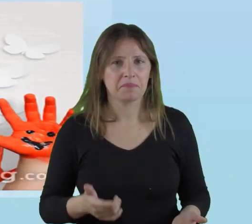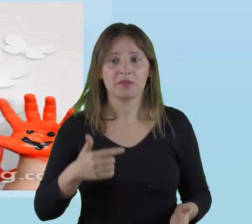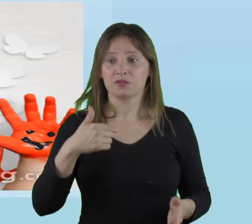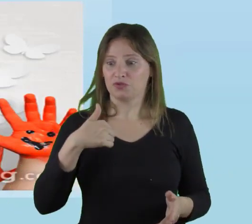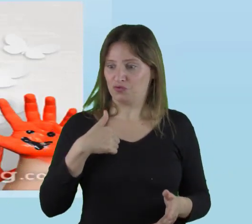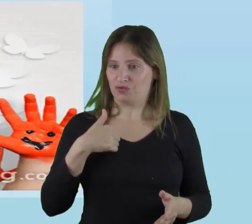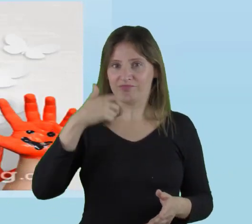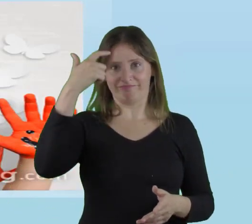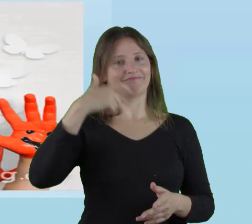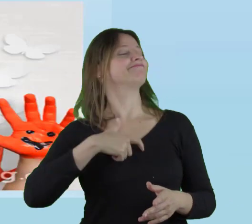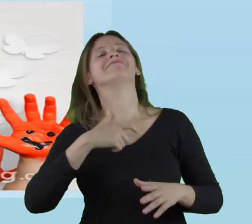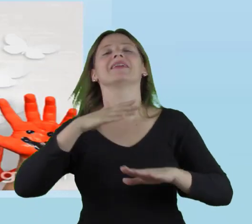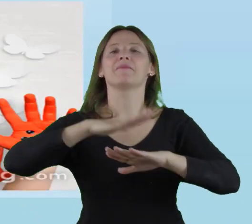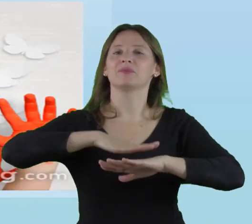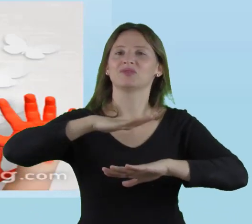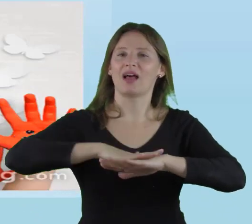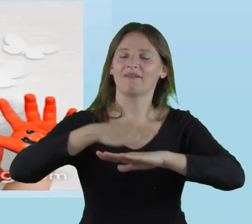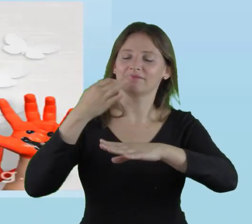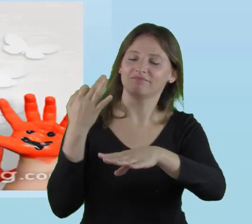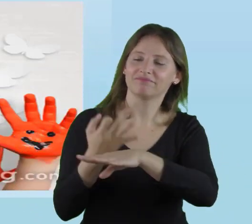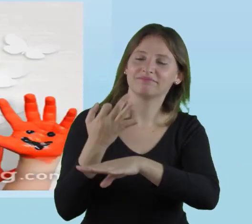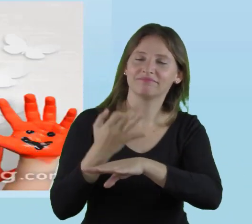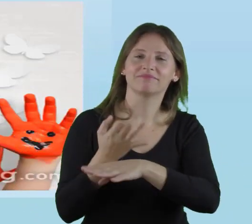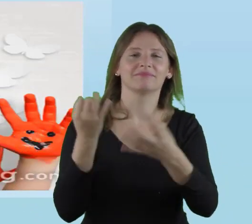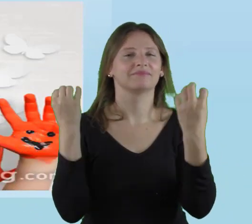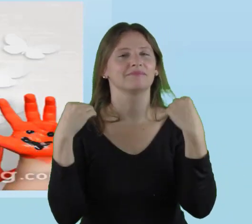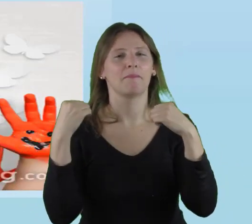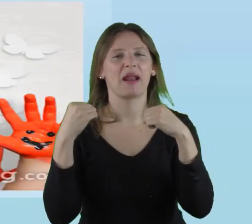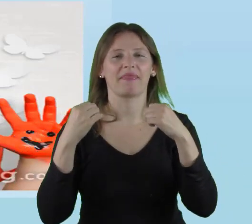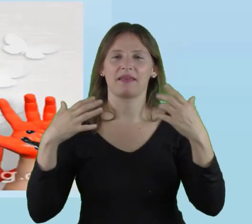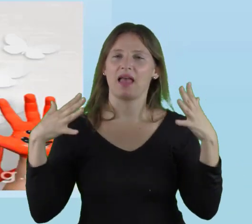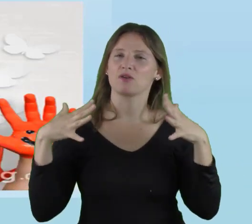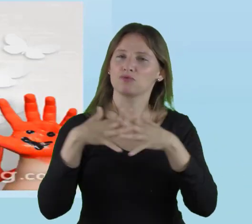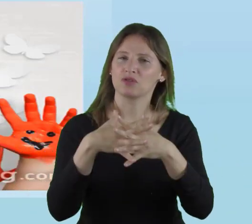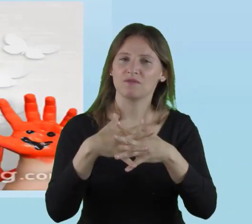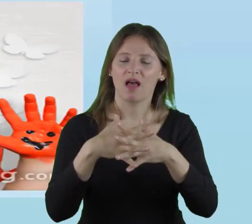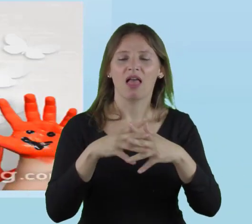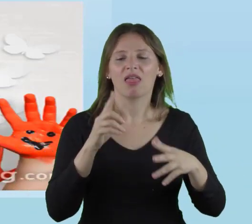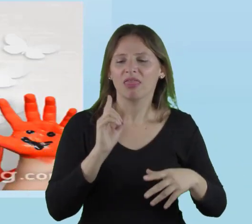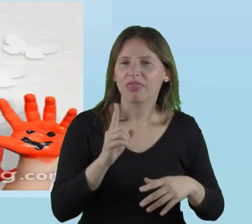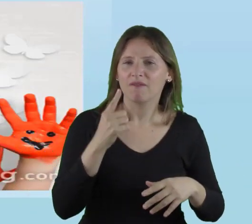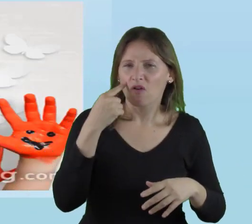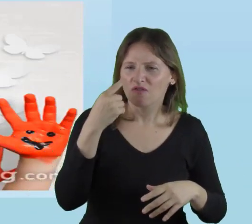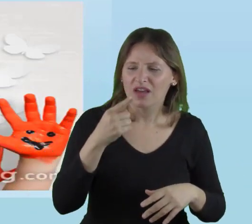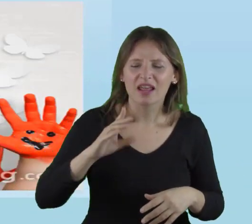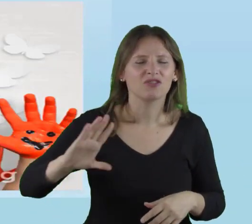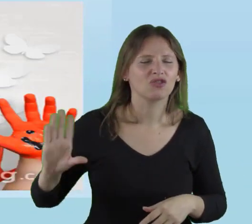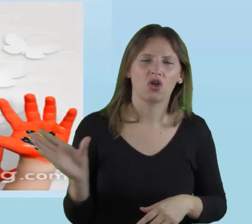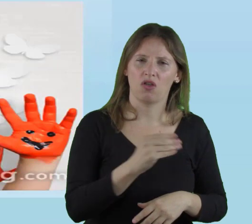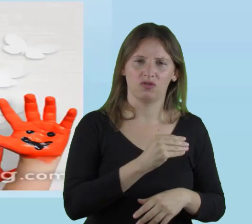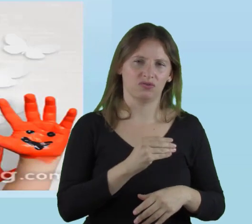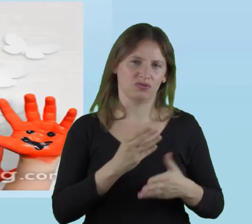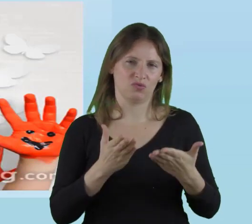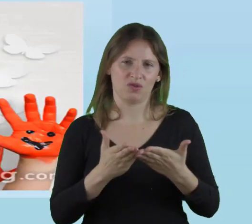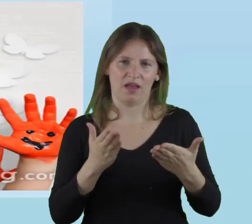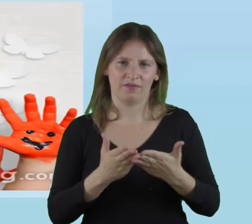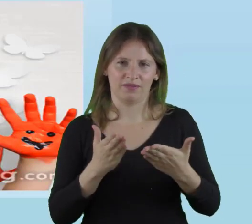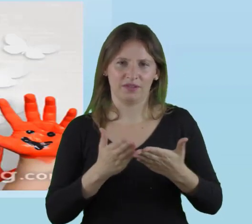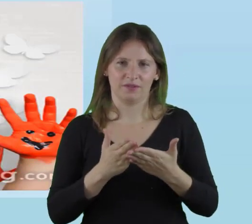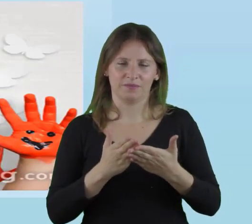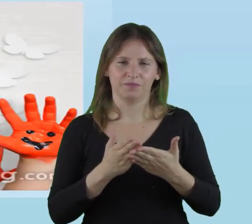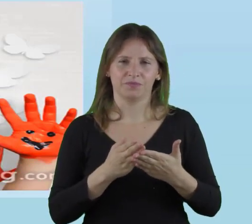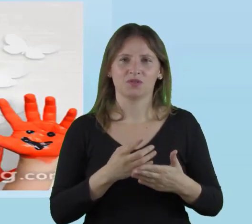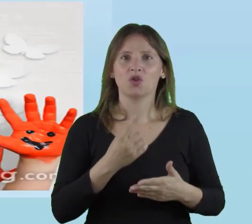Que cuando yo llevo adelante las prácticas inclusivas, tengo que tener presente a todos los estudiantes.